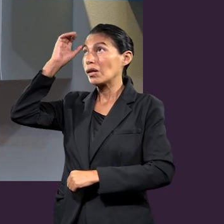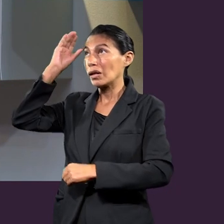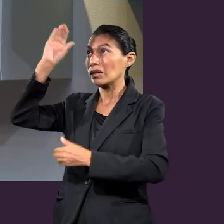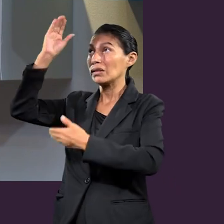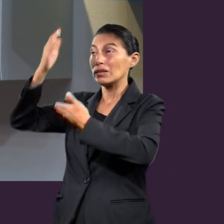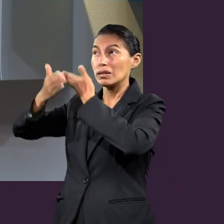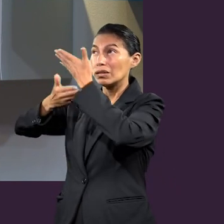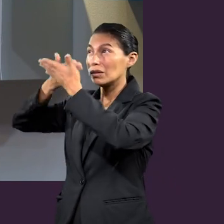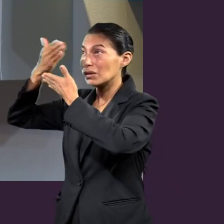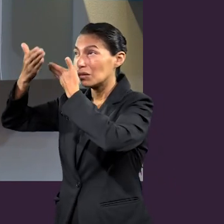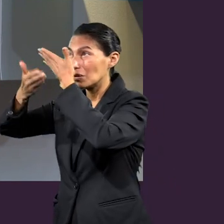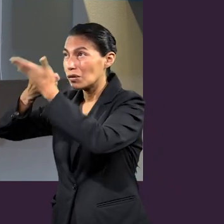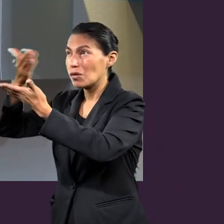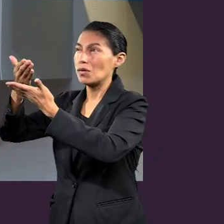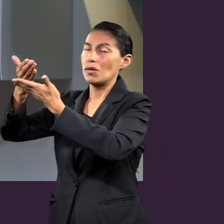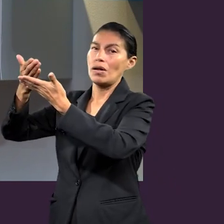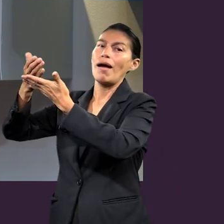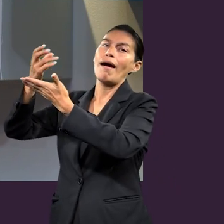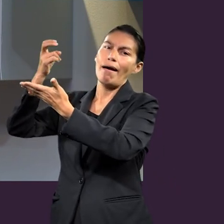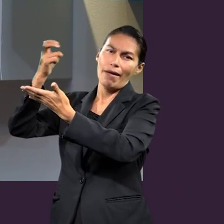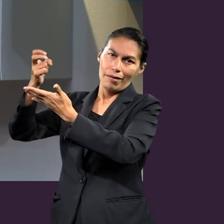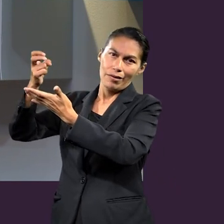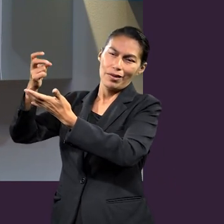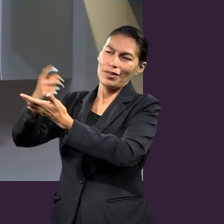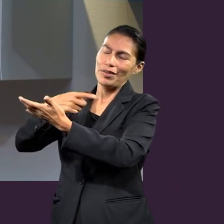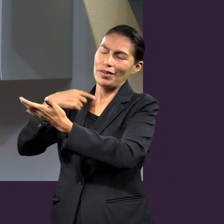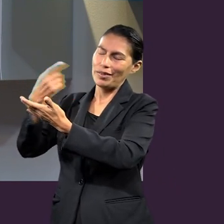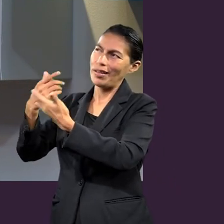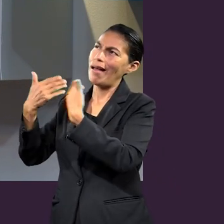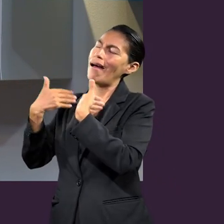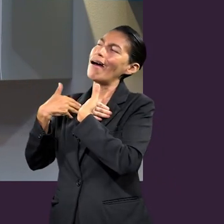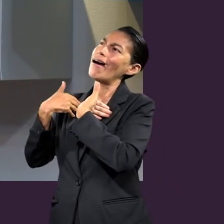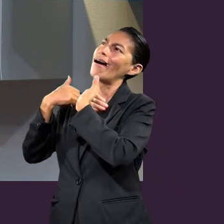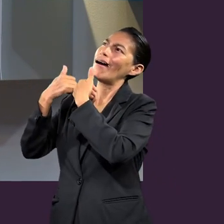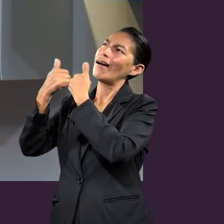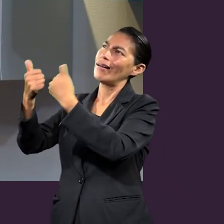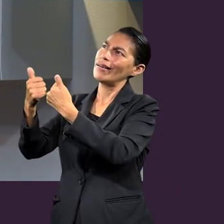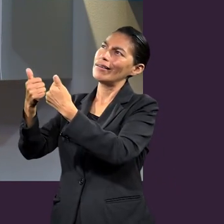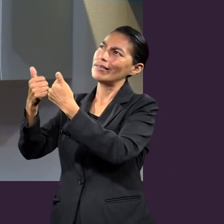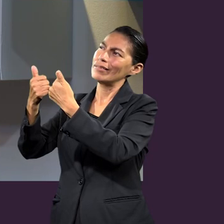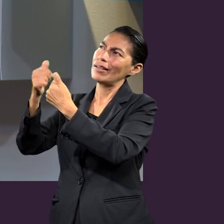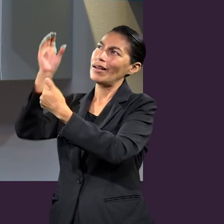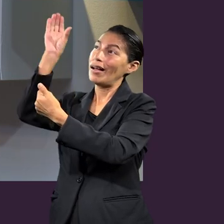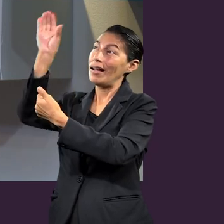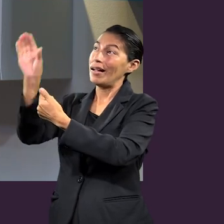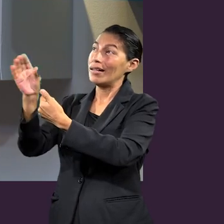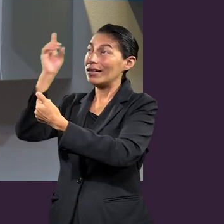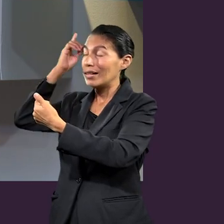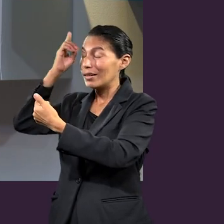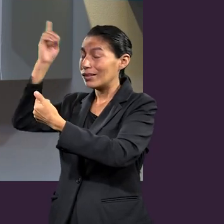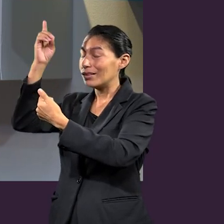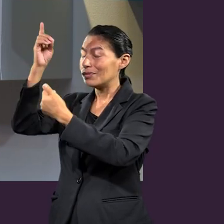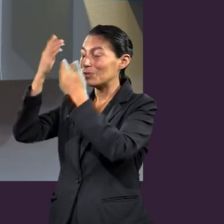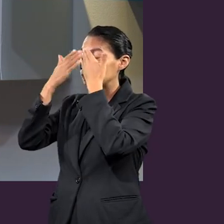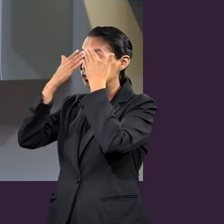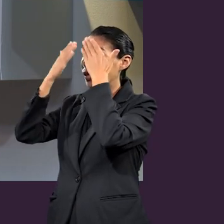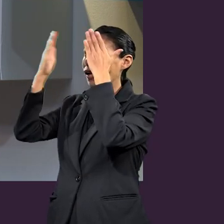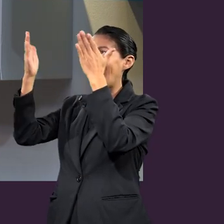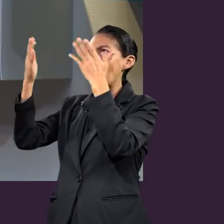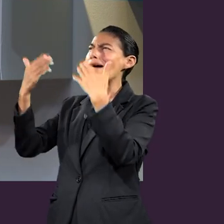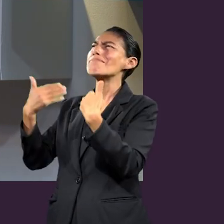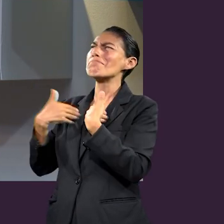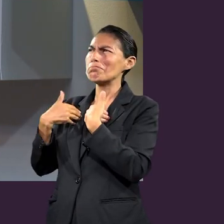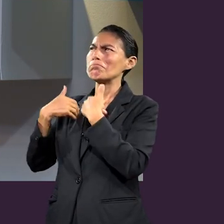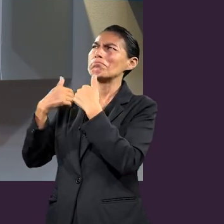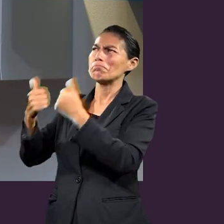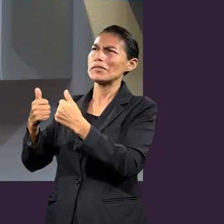ser siervos de Cristo o esclavos de Cristo o dulos de Cristo, nosotros vamos a entender un poco más el